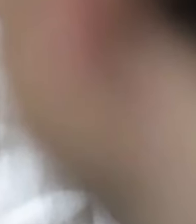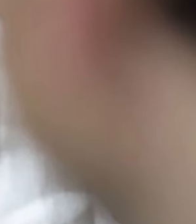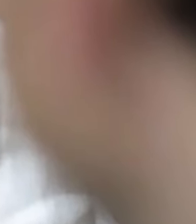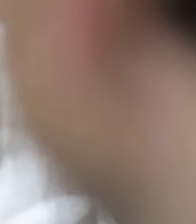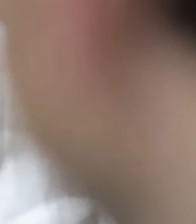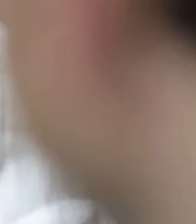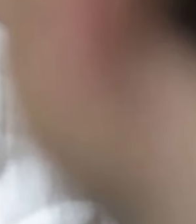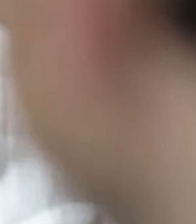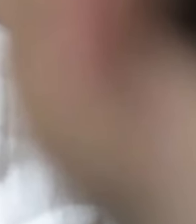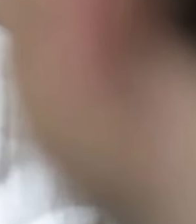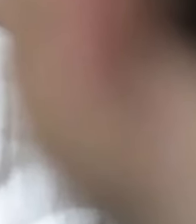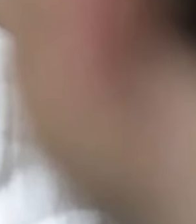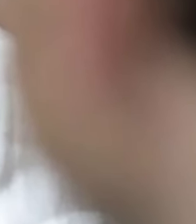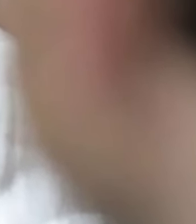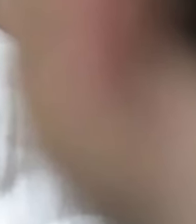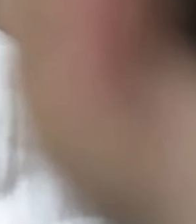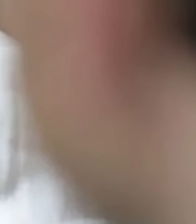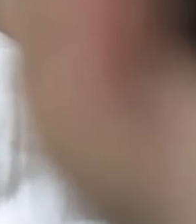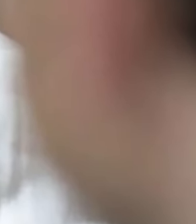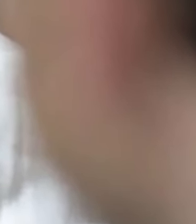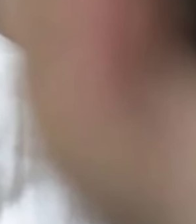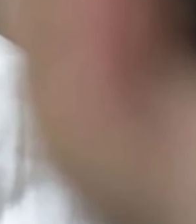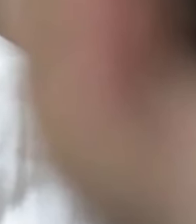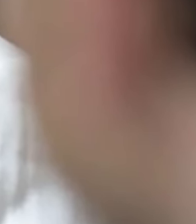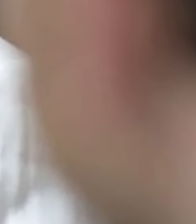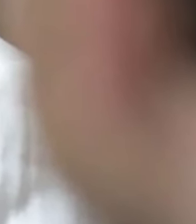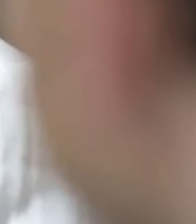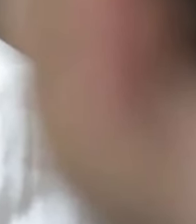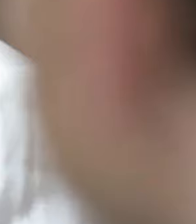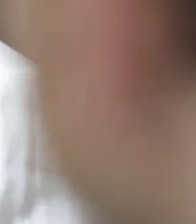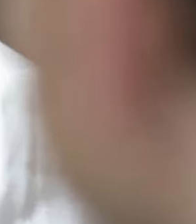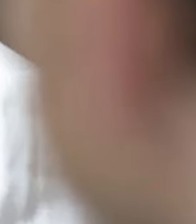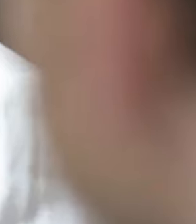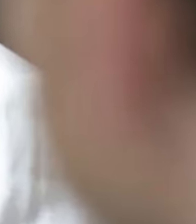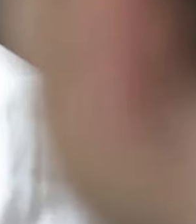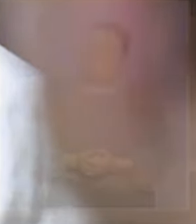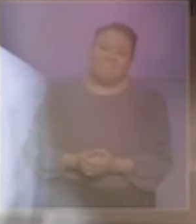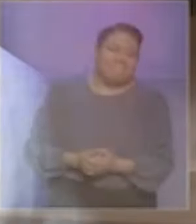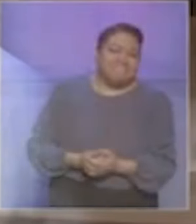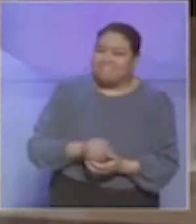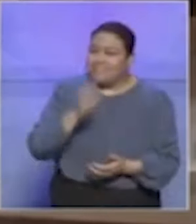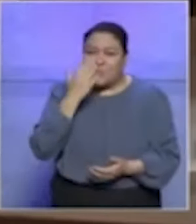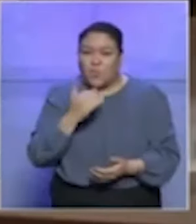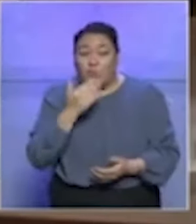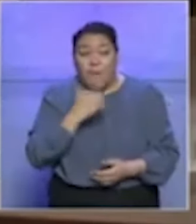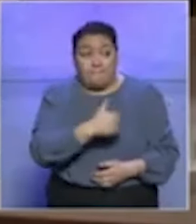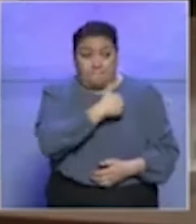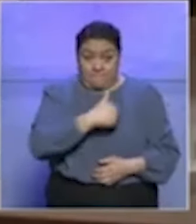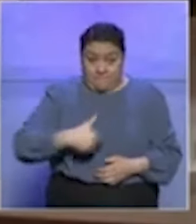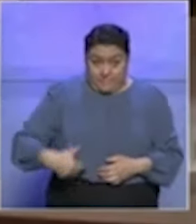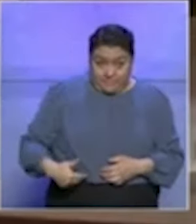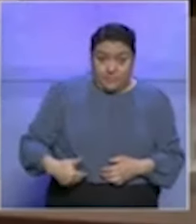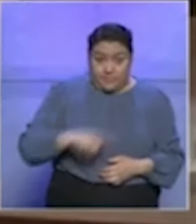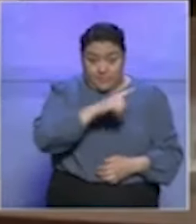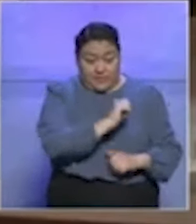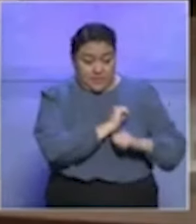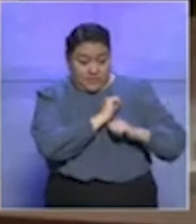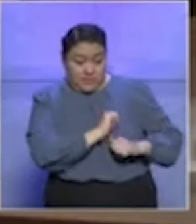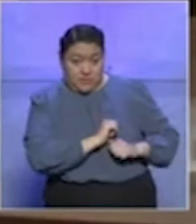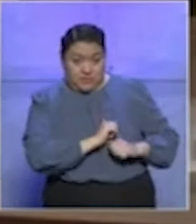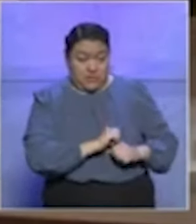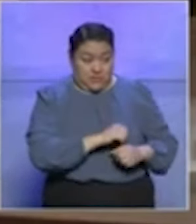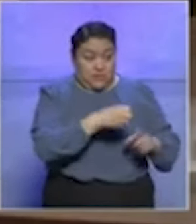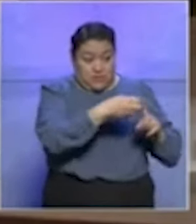Pertazóchil Galvez, quien acusó la intervención sistemática del presidente Andrés Manuel López Obrador en el proceso electoral. De acuerdo con el proyecto de la Comisión Especial,